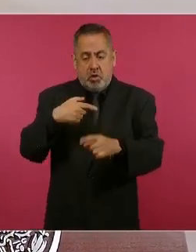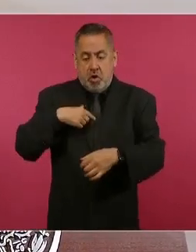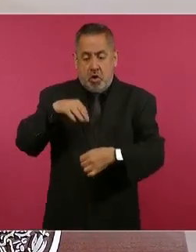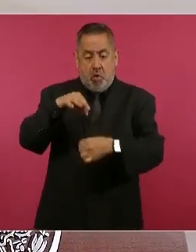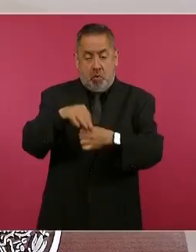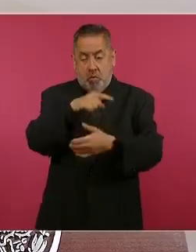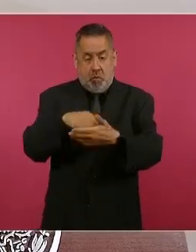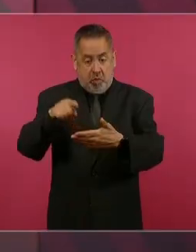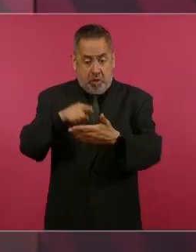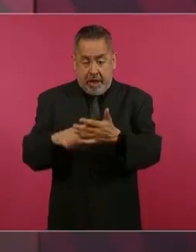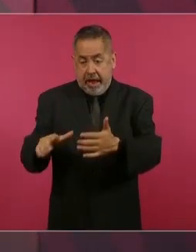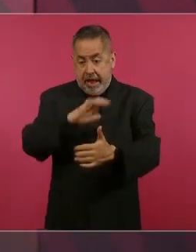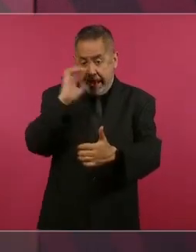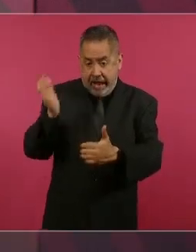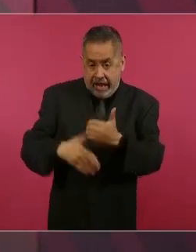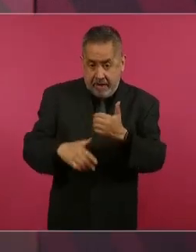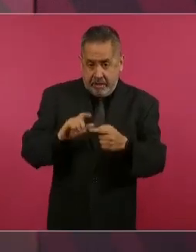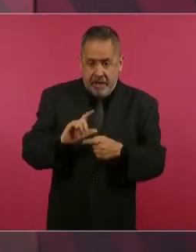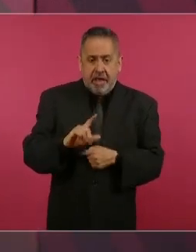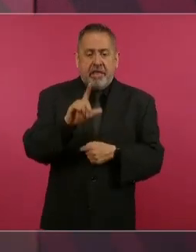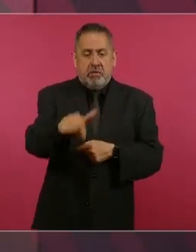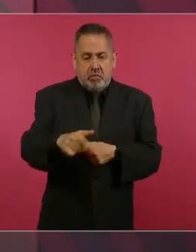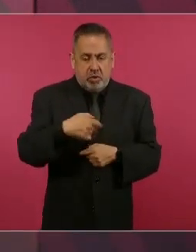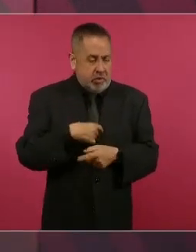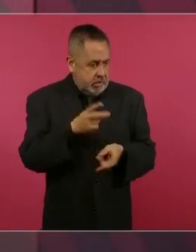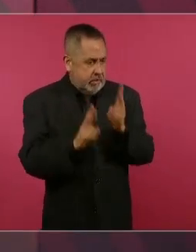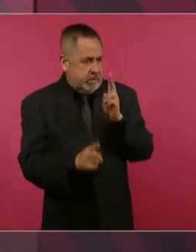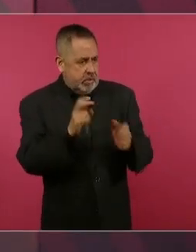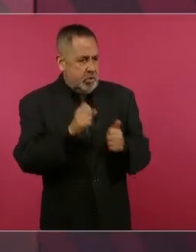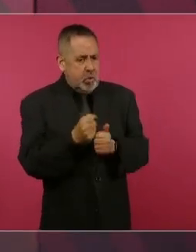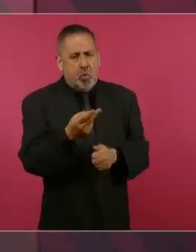elecciones para hablar con ellos.